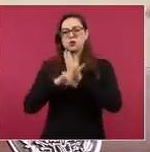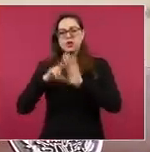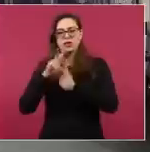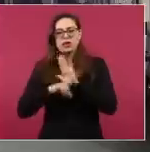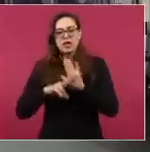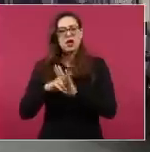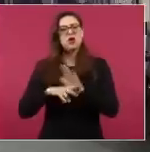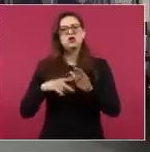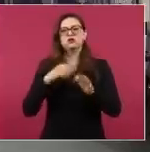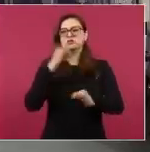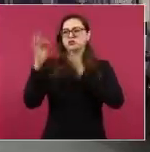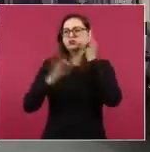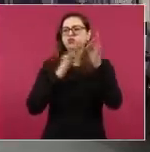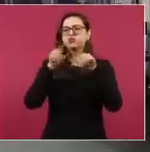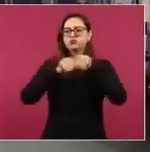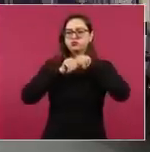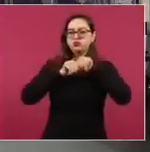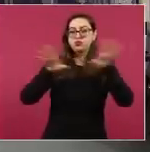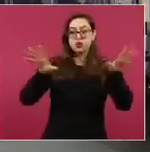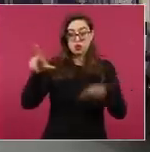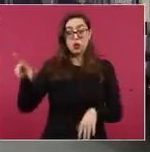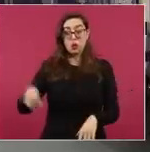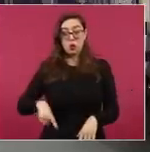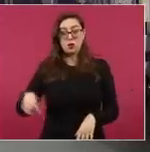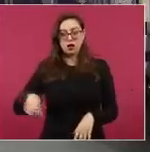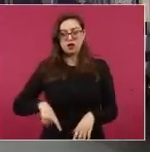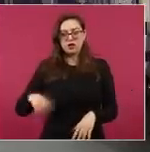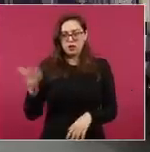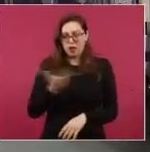fíjense esto, que vamos a ver ahora.